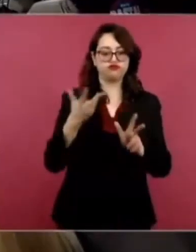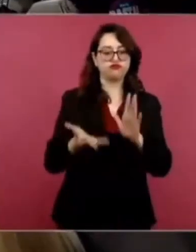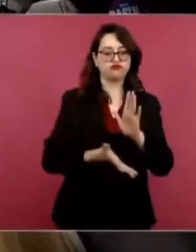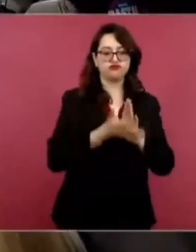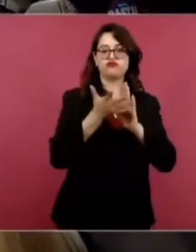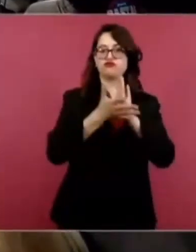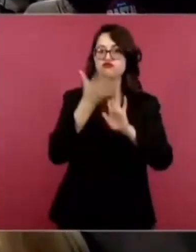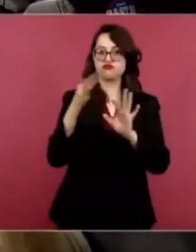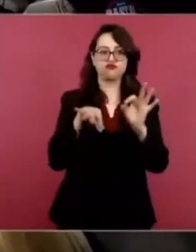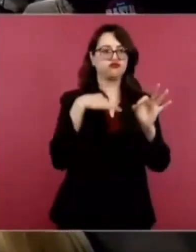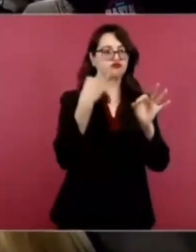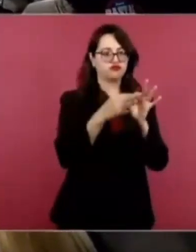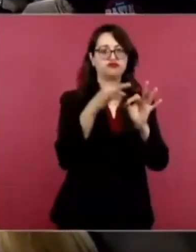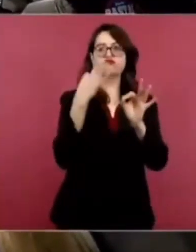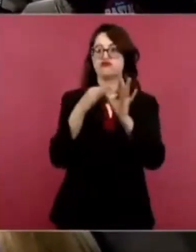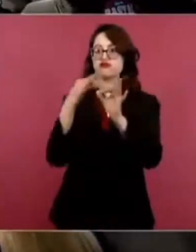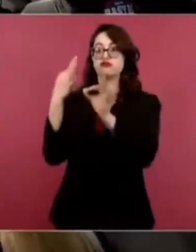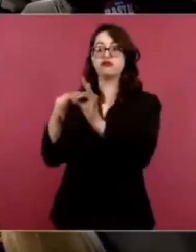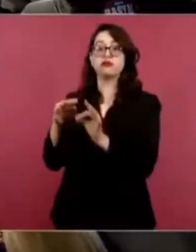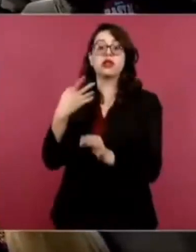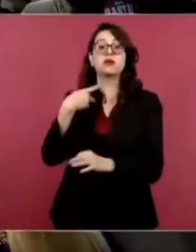sino operando.